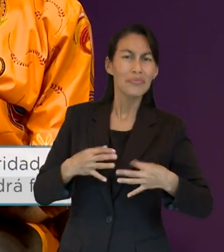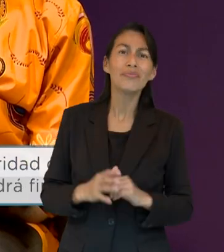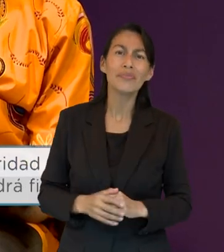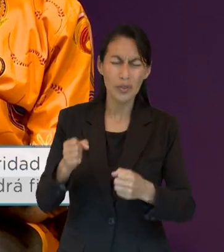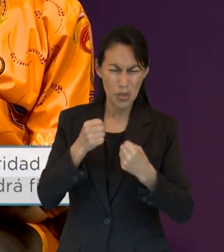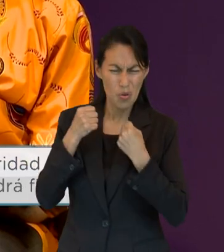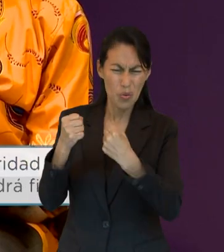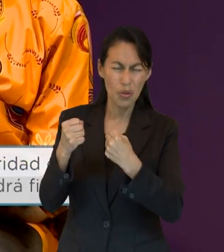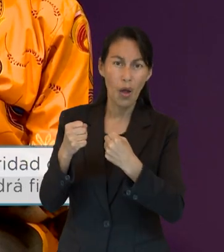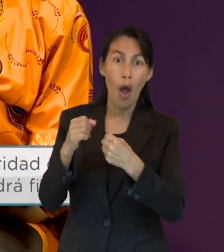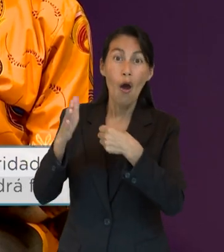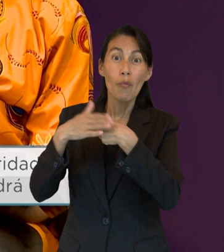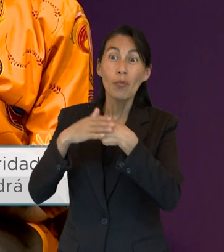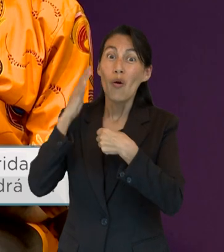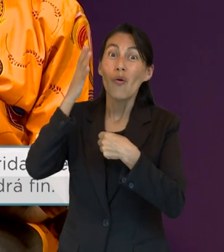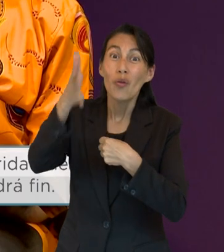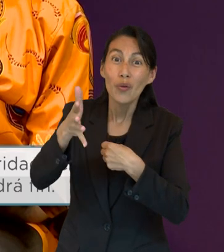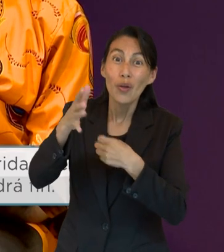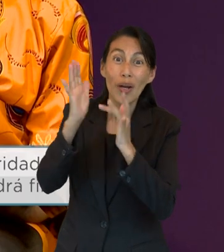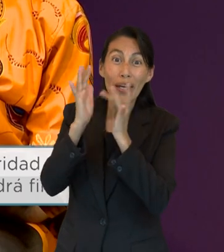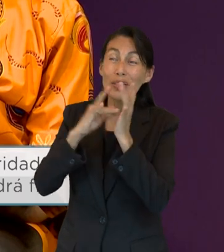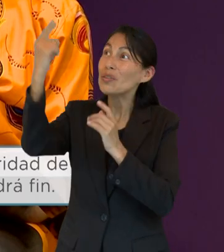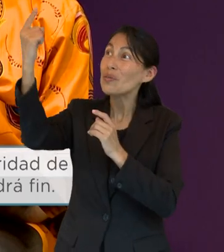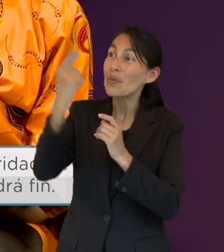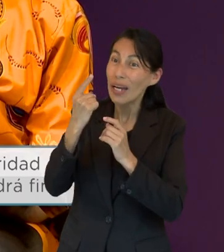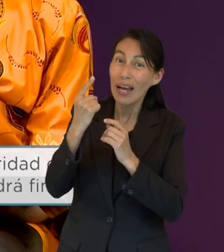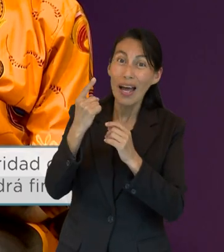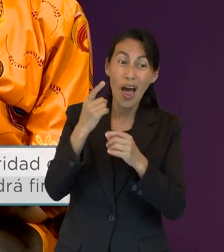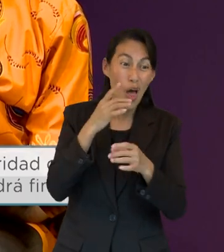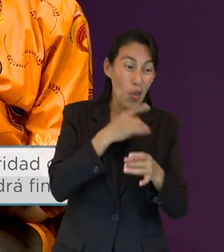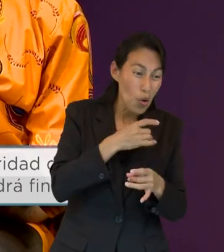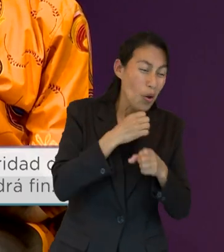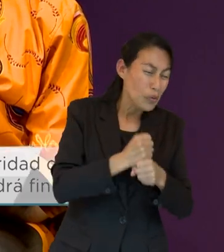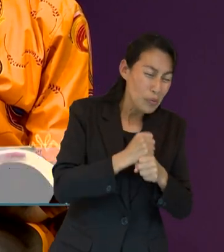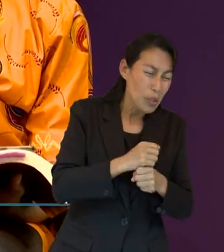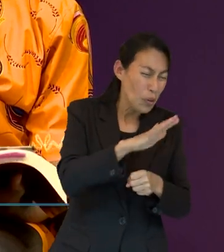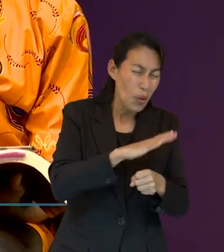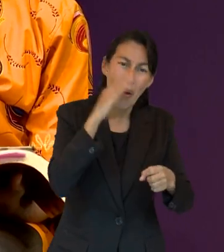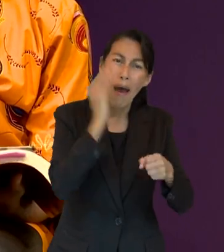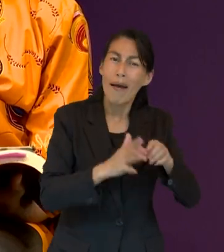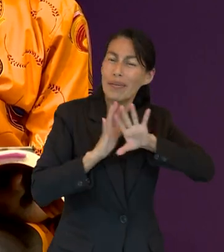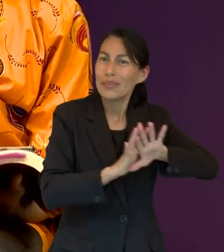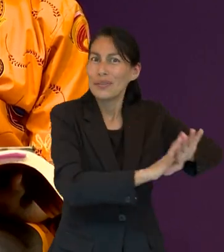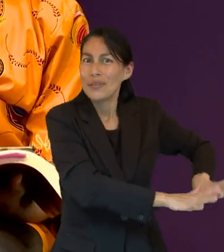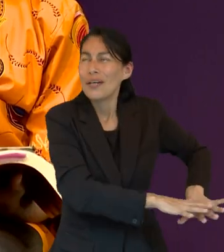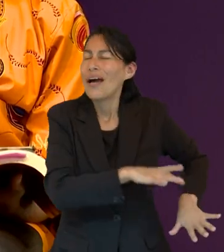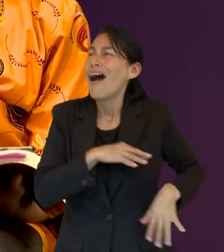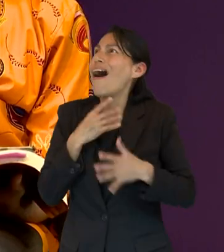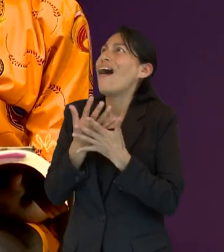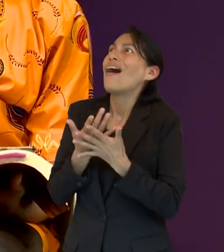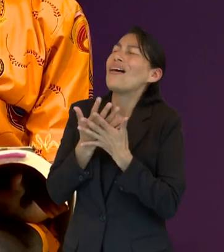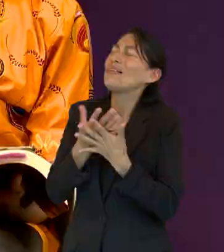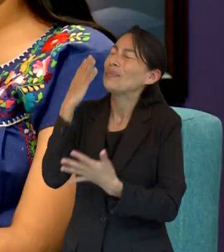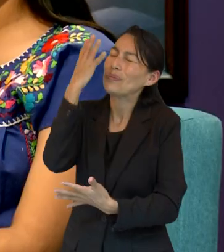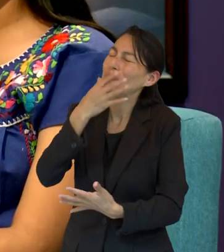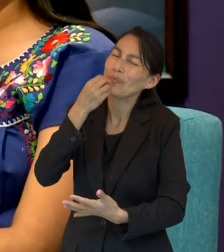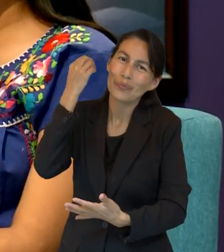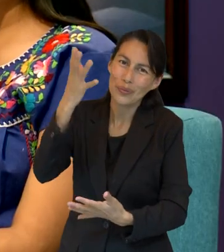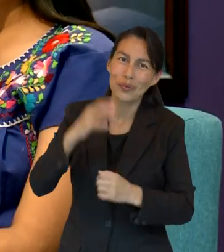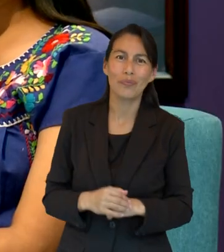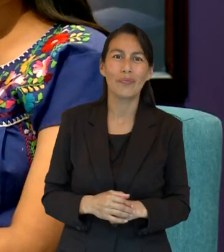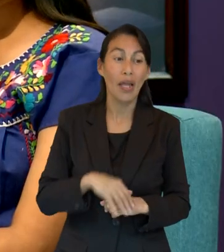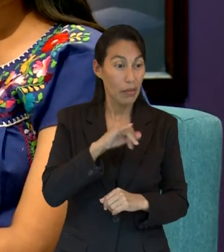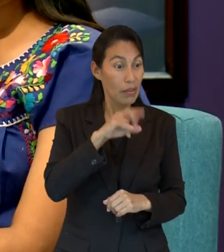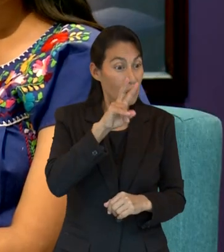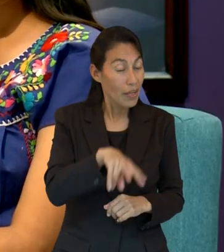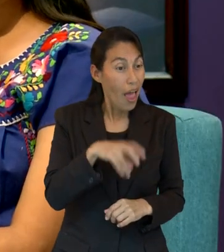venga Jesús, todo mi dolor, todo mi sufrimiento tendrá fin. Y creo que esa es la esperanza más bonita que tenemos